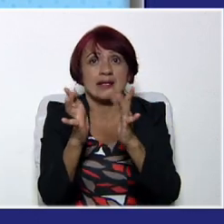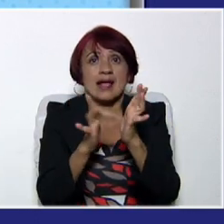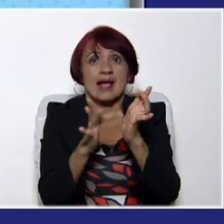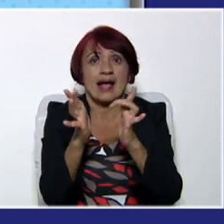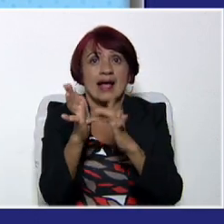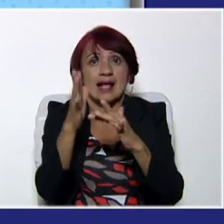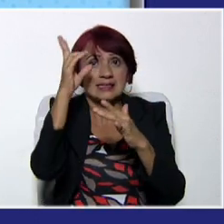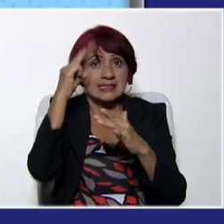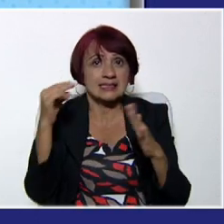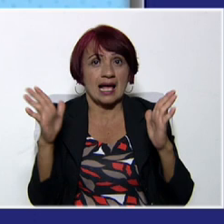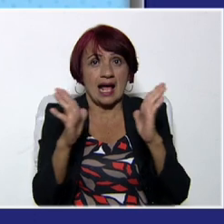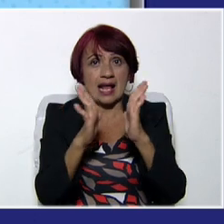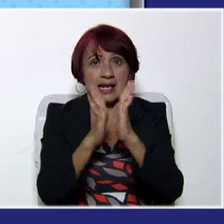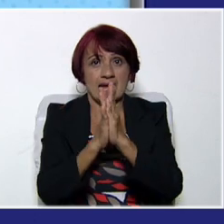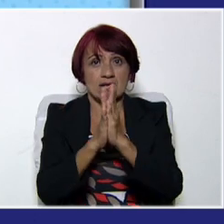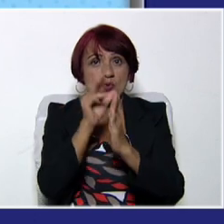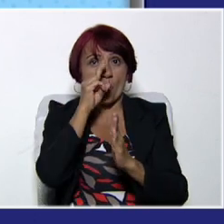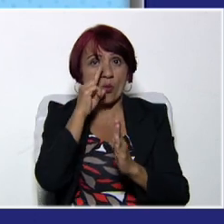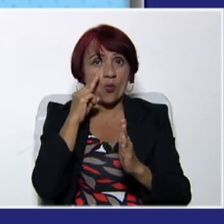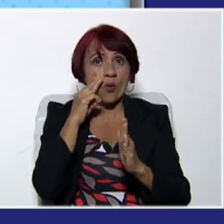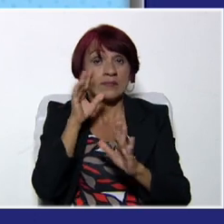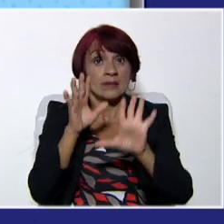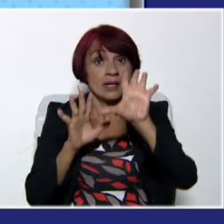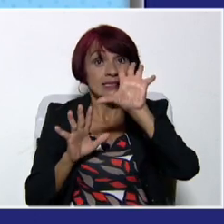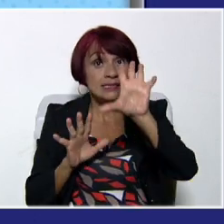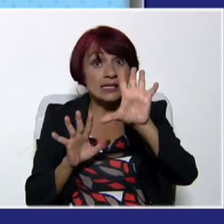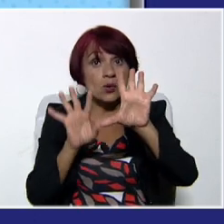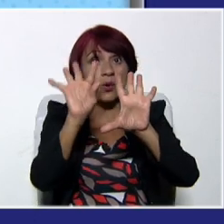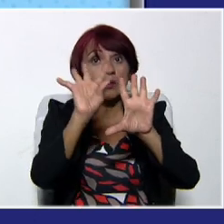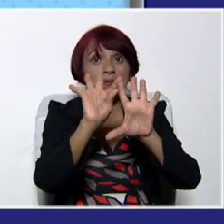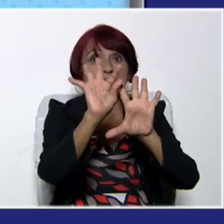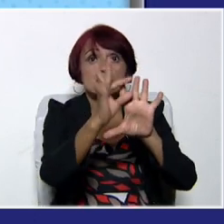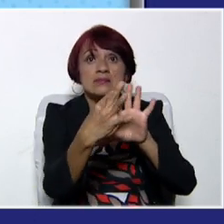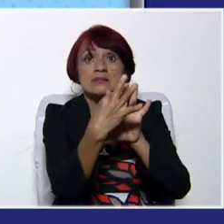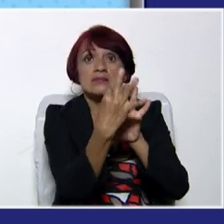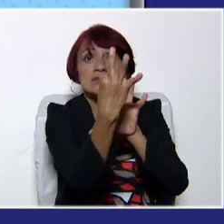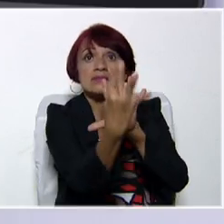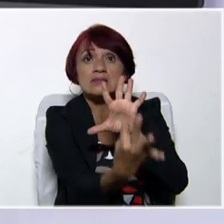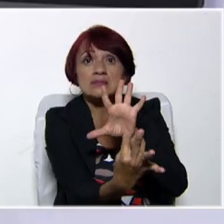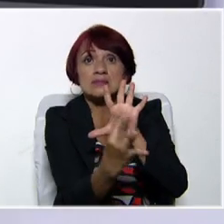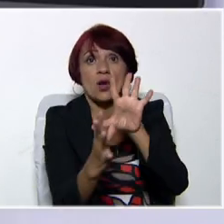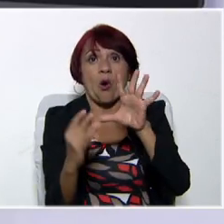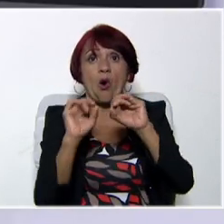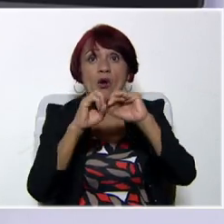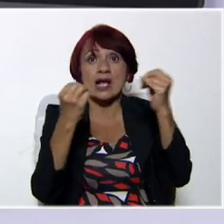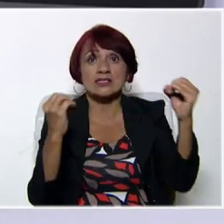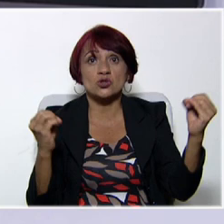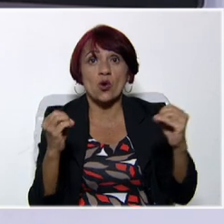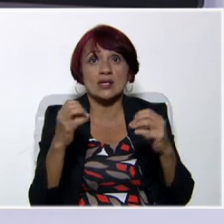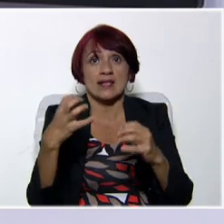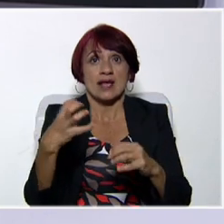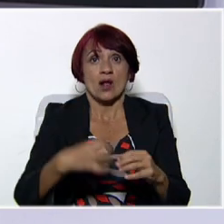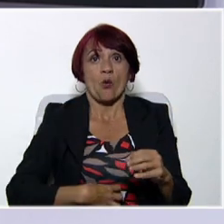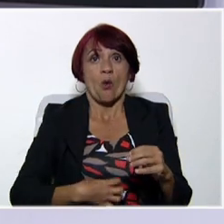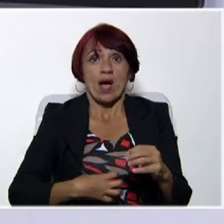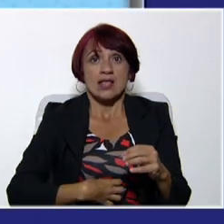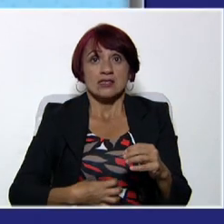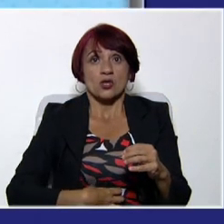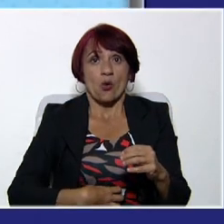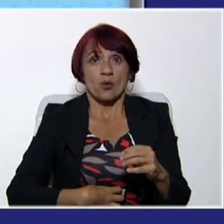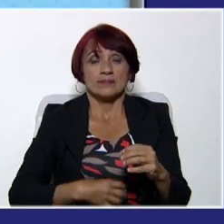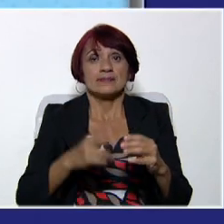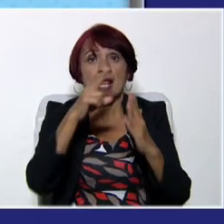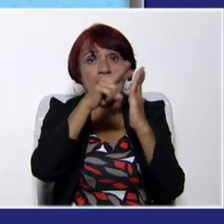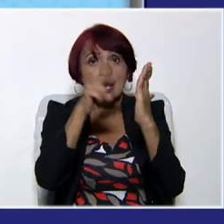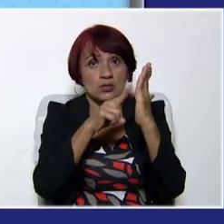Y tu actividad va a extraer cinco oraciones simples de ese cuento. Para segundo año, vas a leer